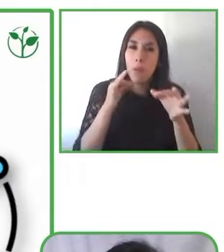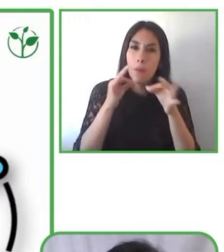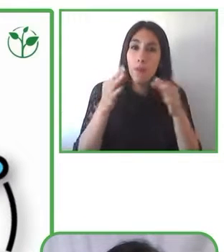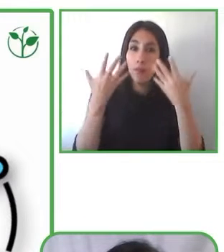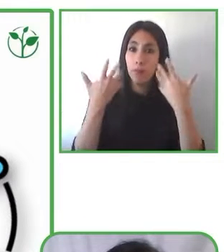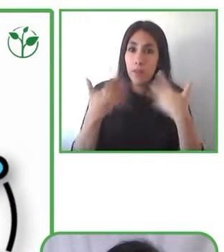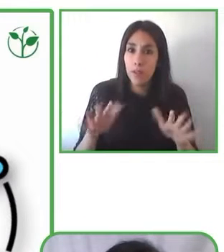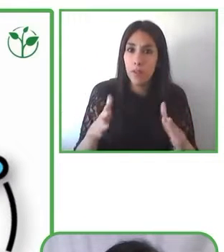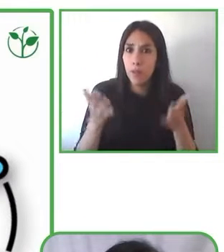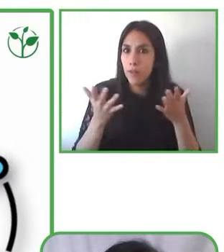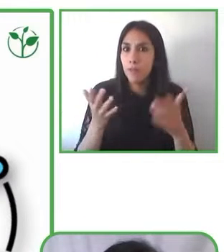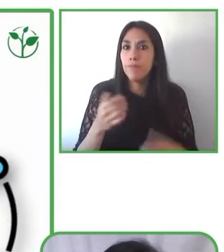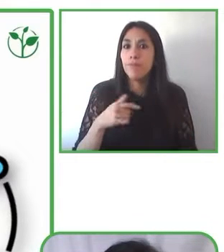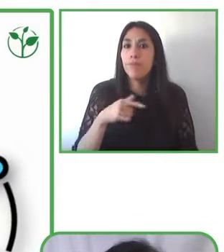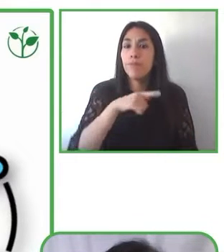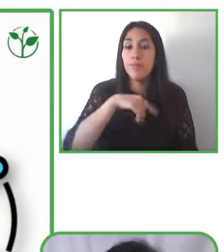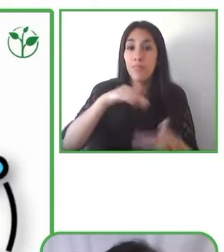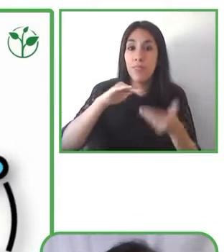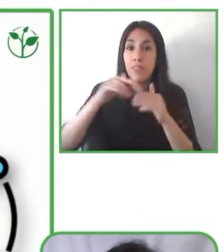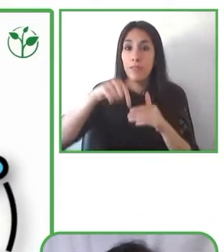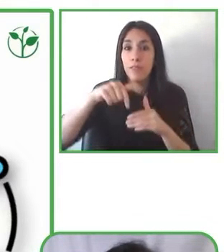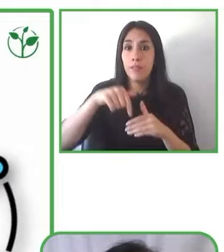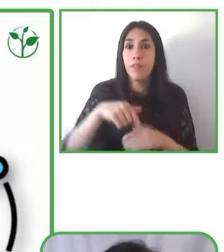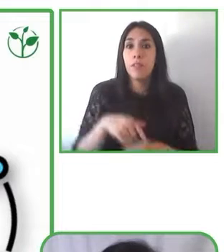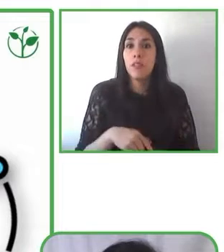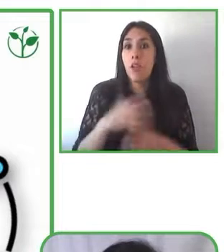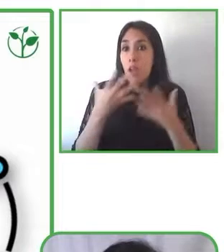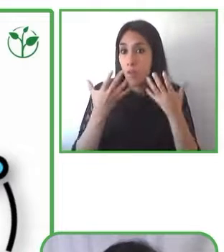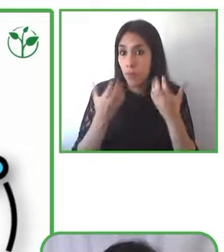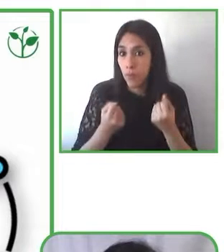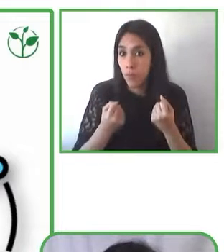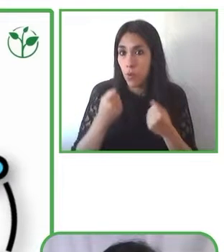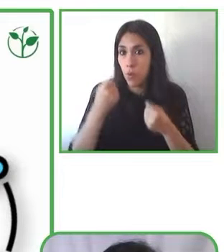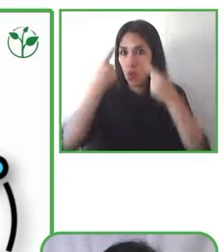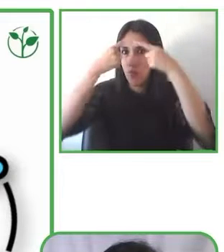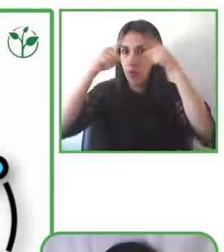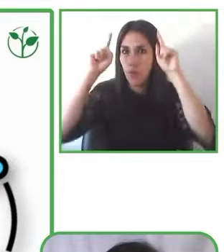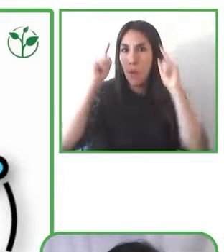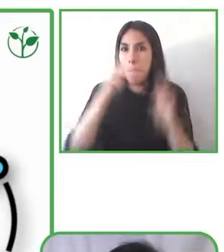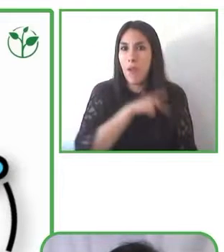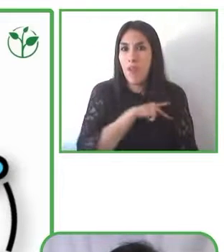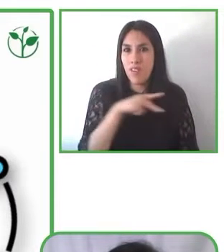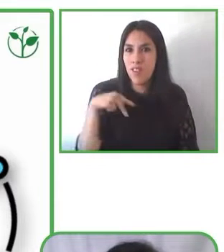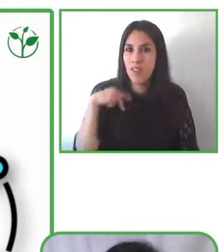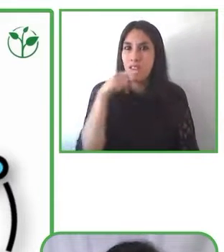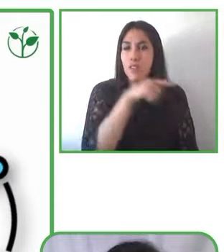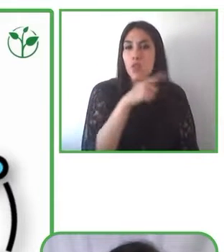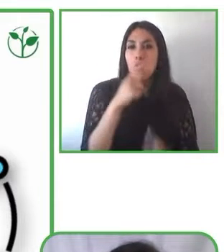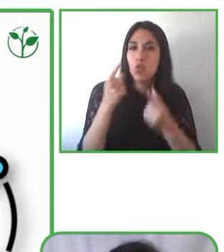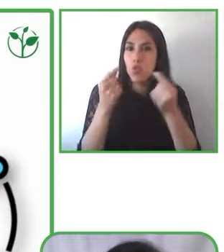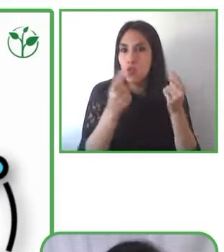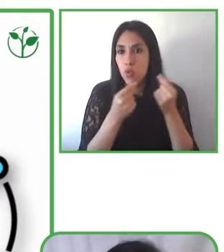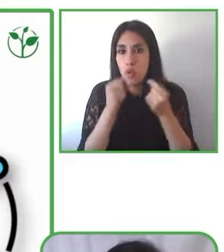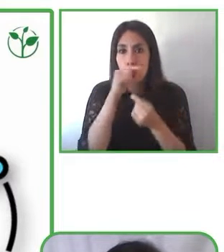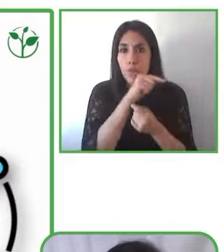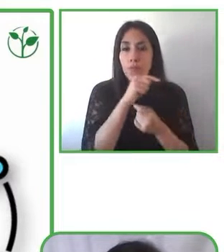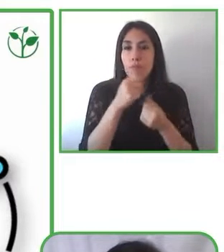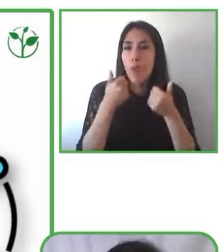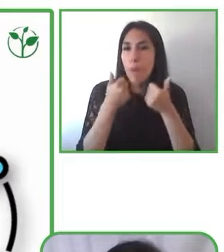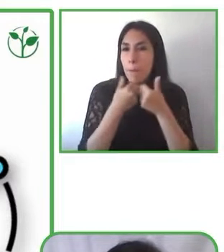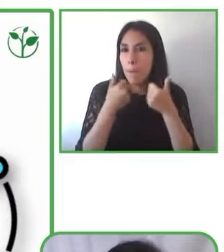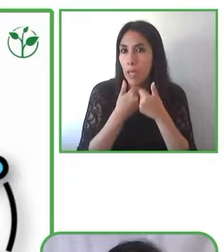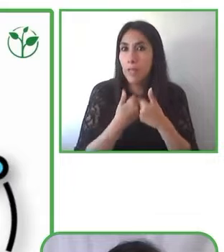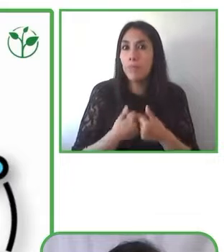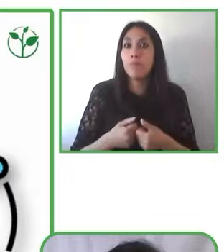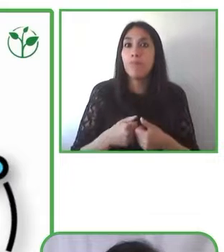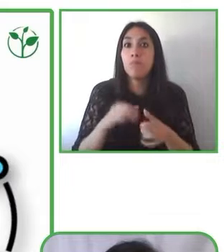también existe una universidad privada la cual ha creado una carrera de arquitectura donde la accesibilidad sí forma parte